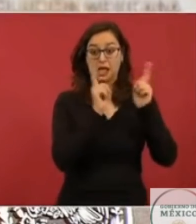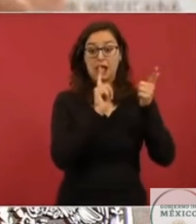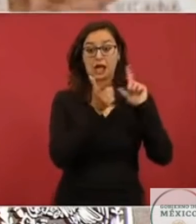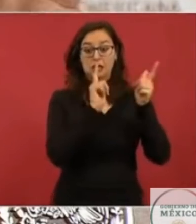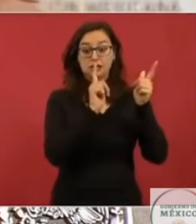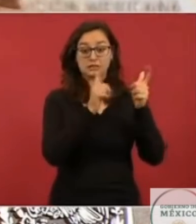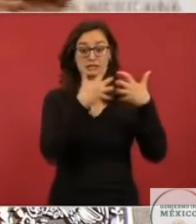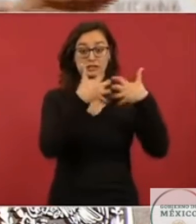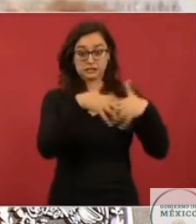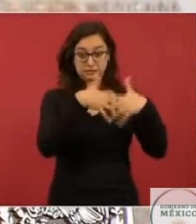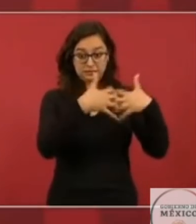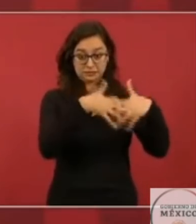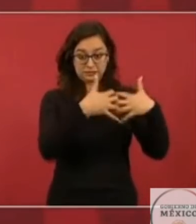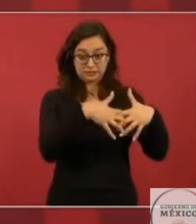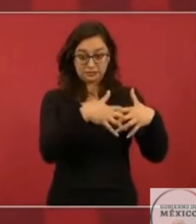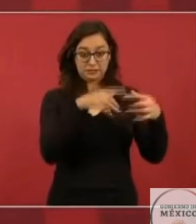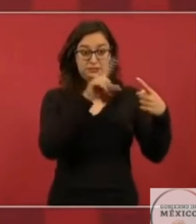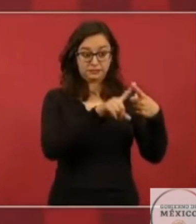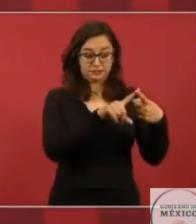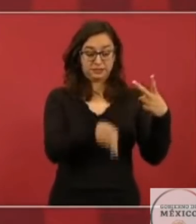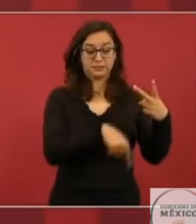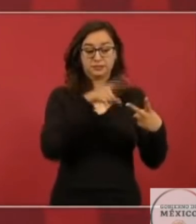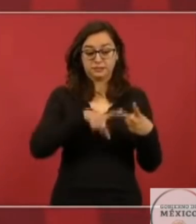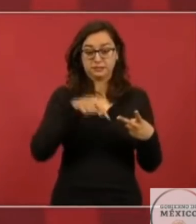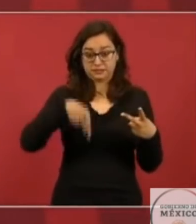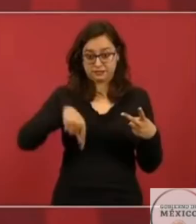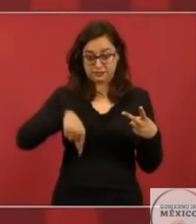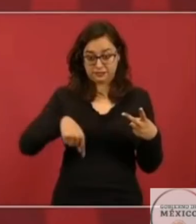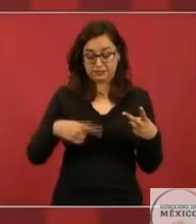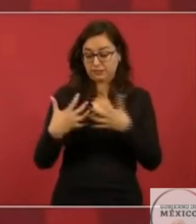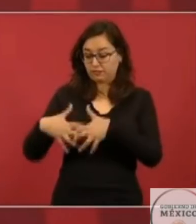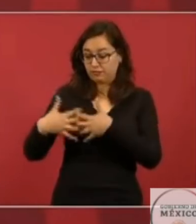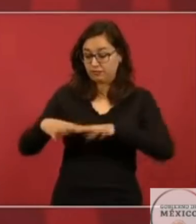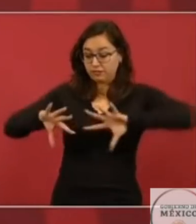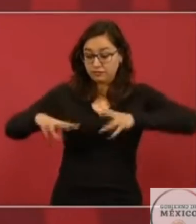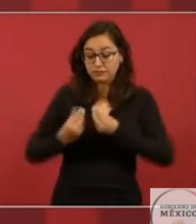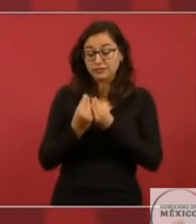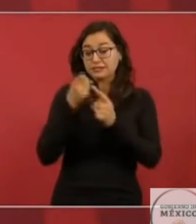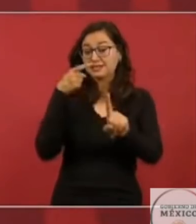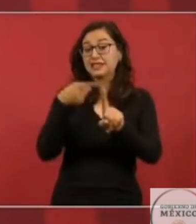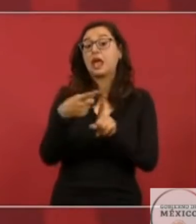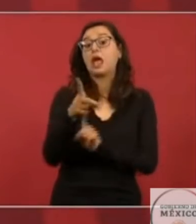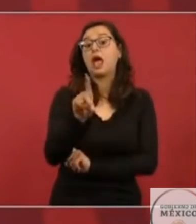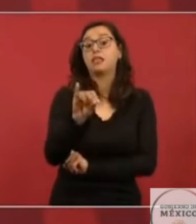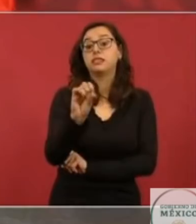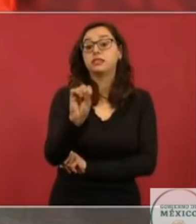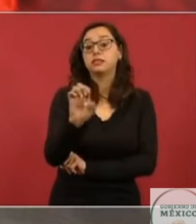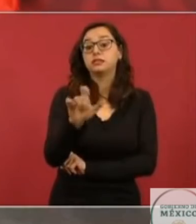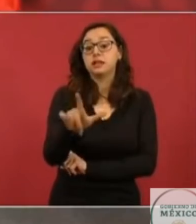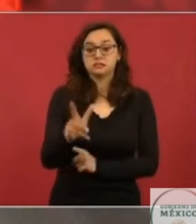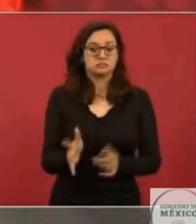ya prácticamente somos autosuficientes en diésel, porque esa